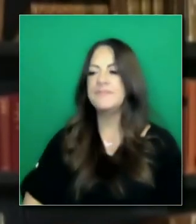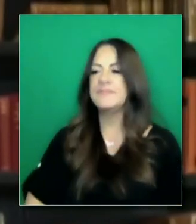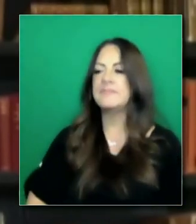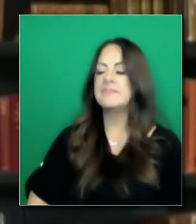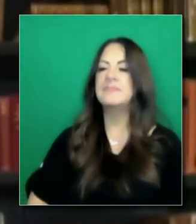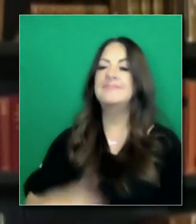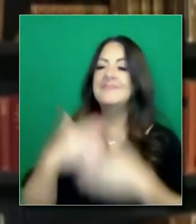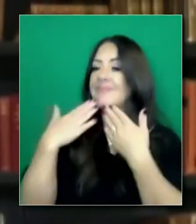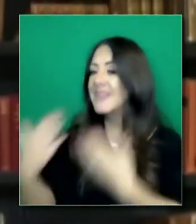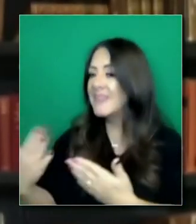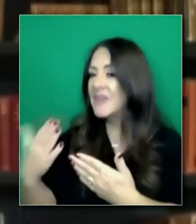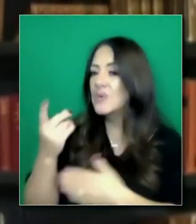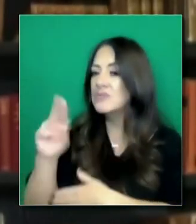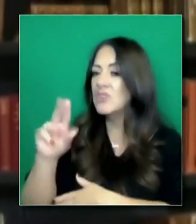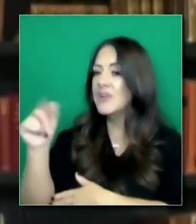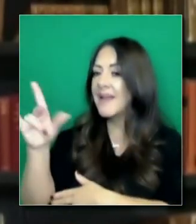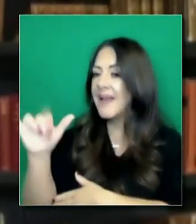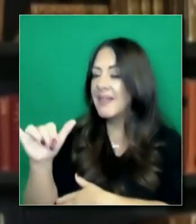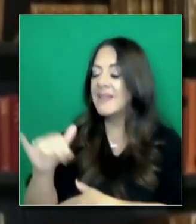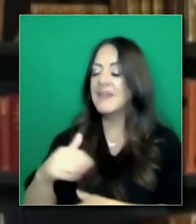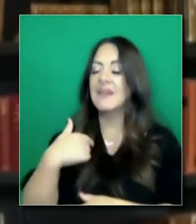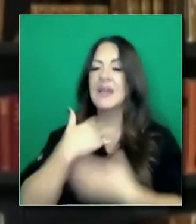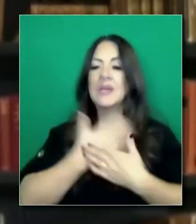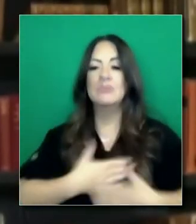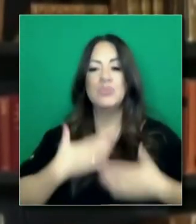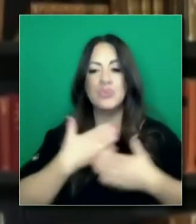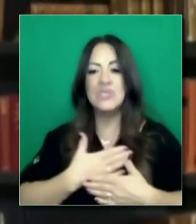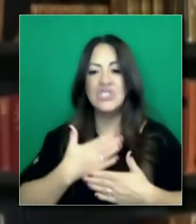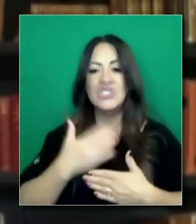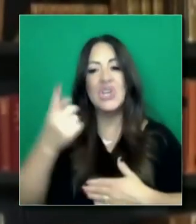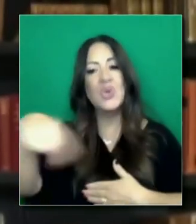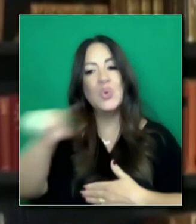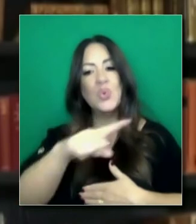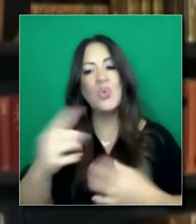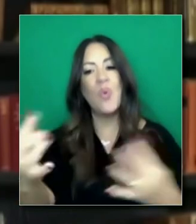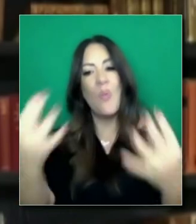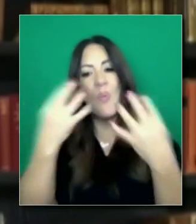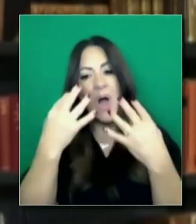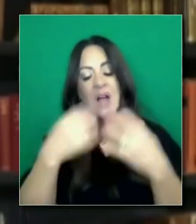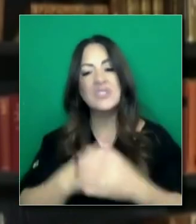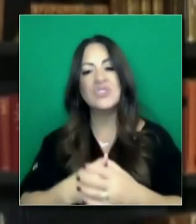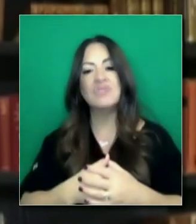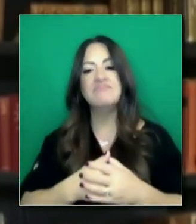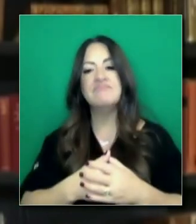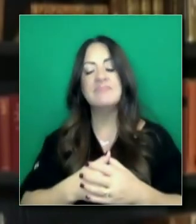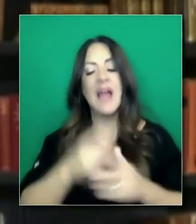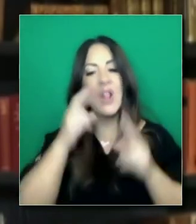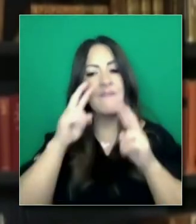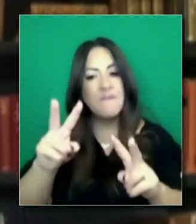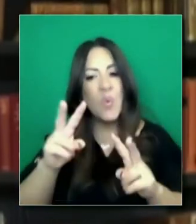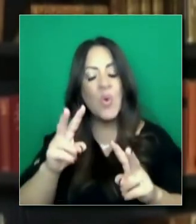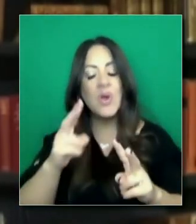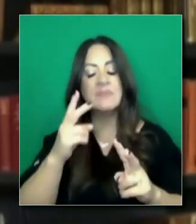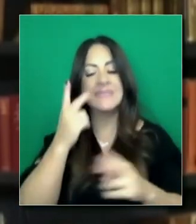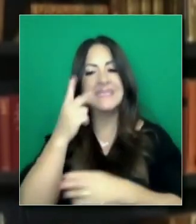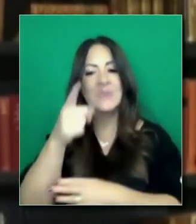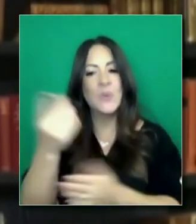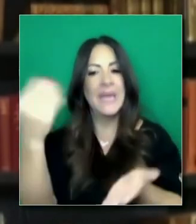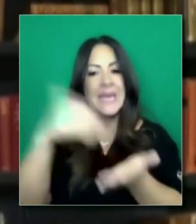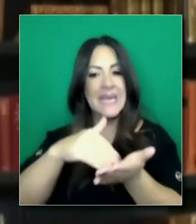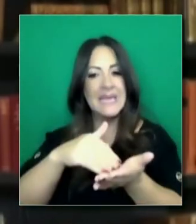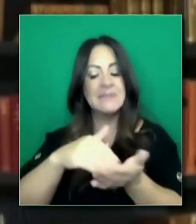Agradezco esa respuesta y la pregunta también a todos ustedes. Les agradezco por tomarse el tiempo de sintonizar y esperamos